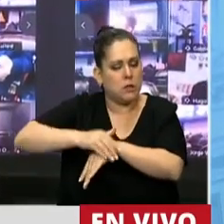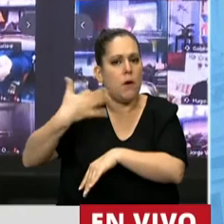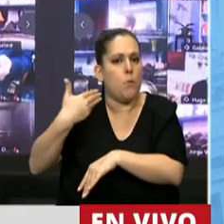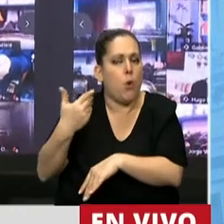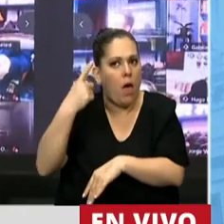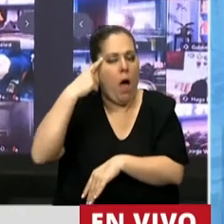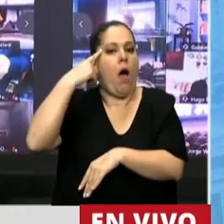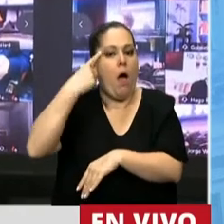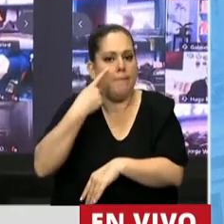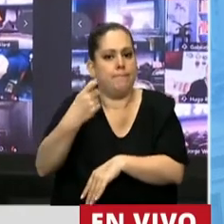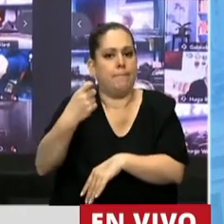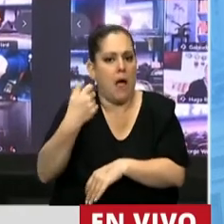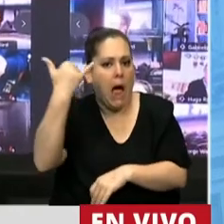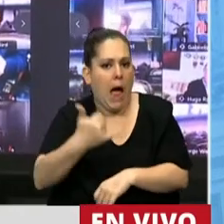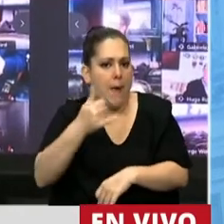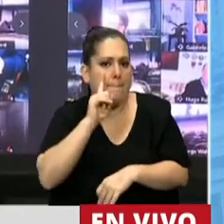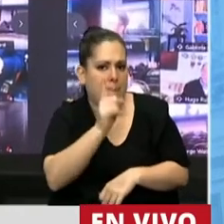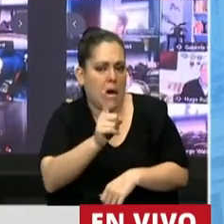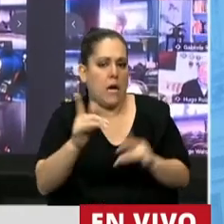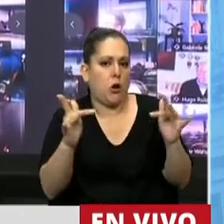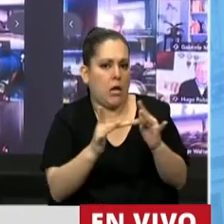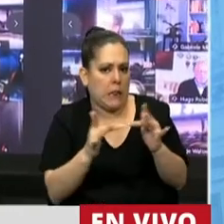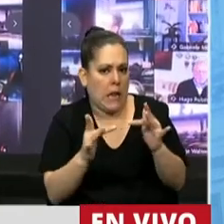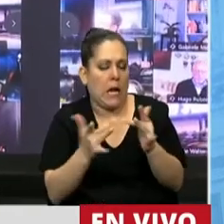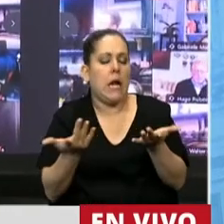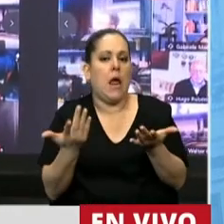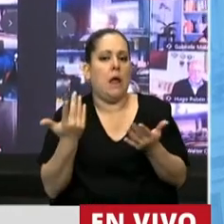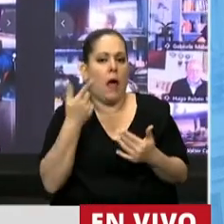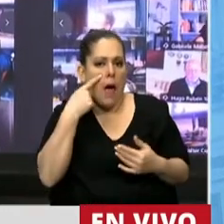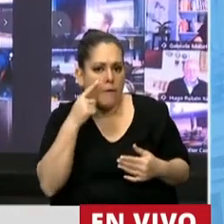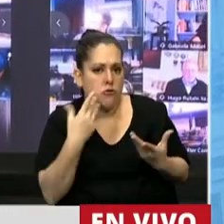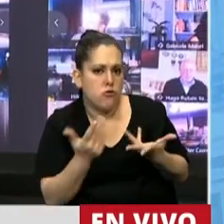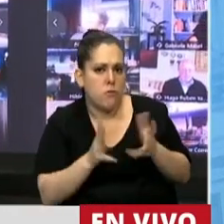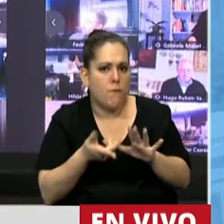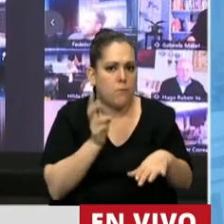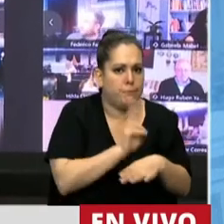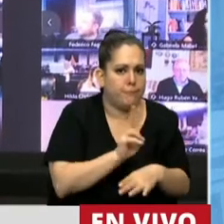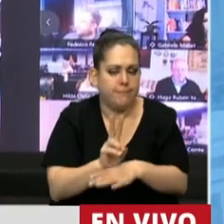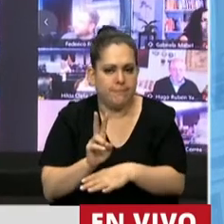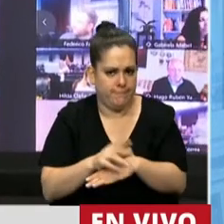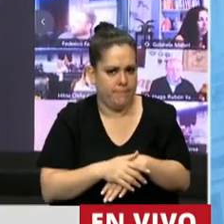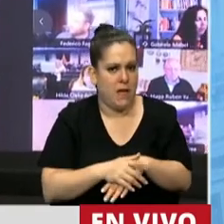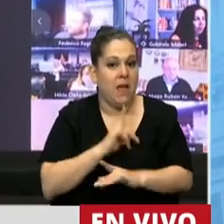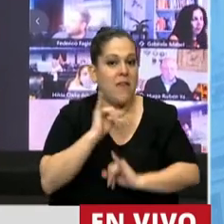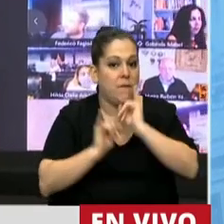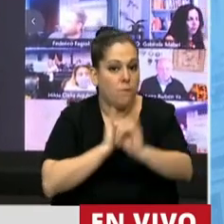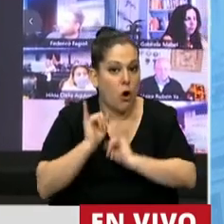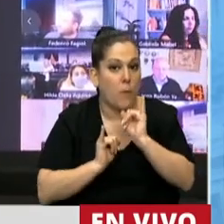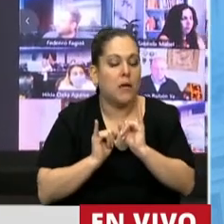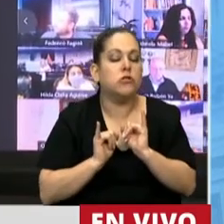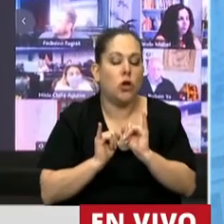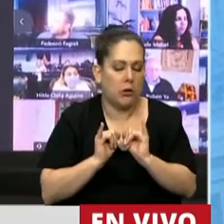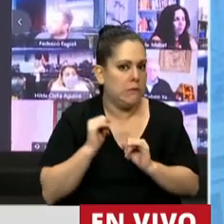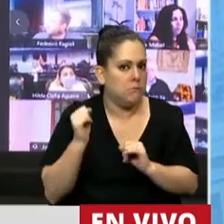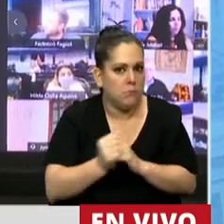conciencia de los peligros de Internet, involucrarse para poder prevenir. La información, señor Presidente,